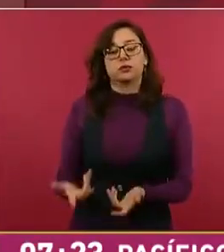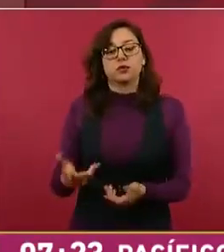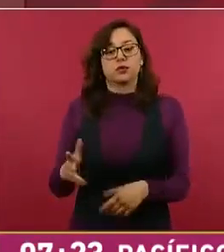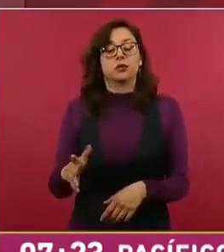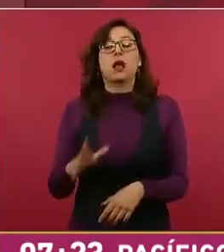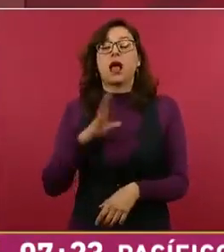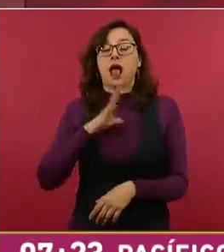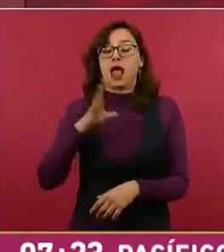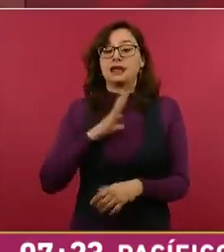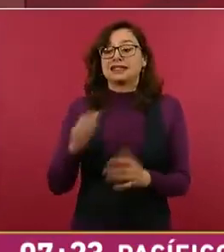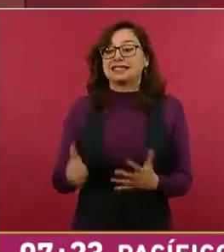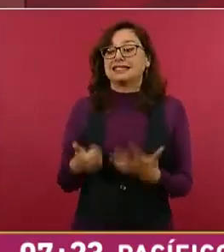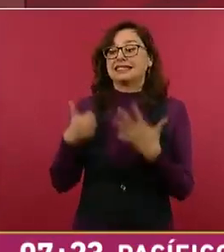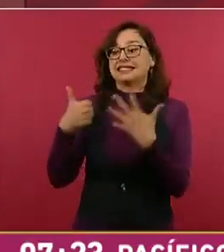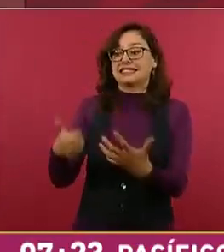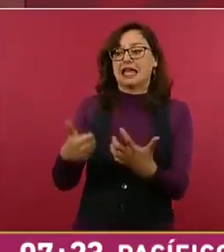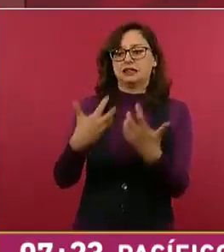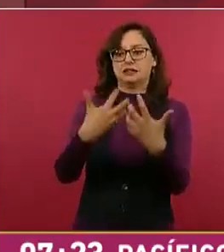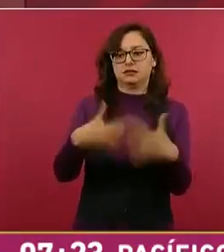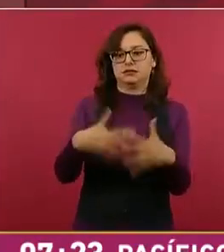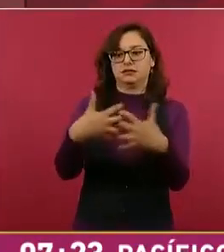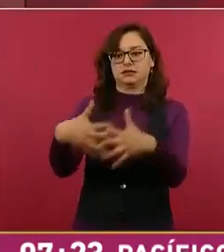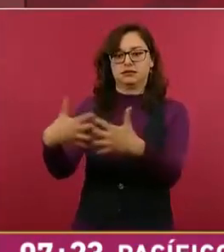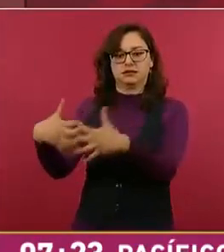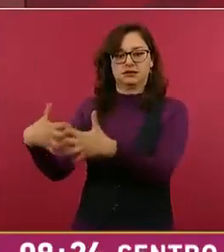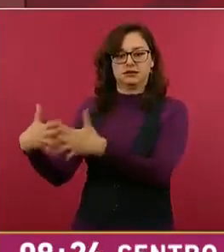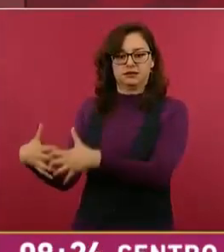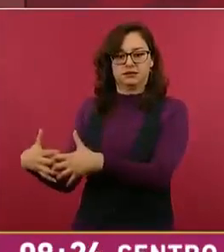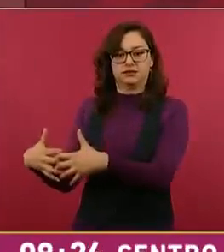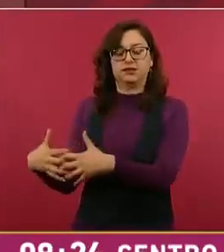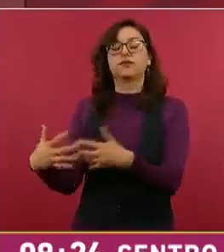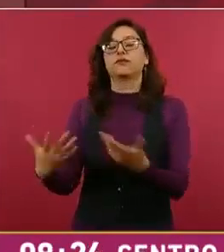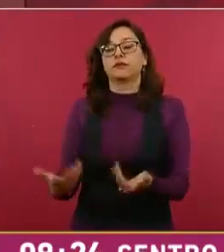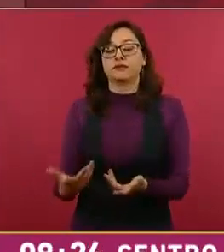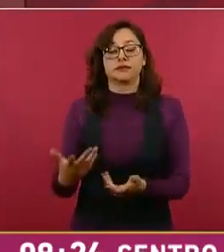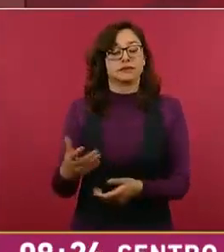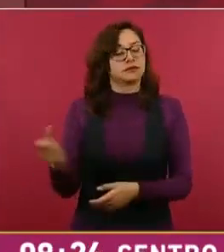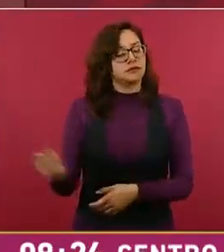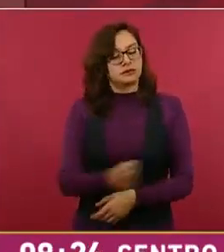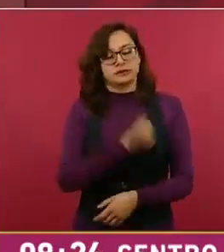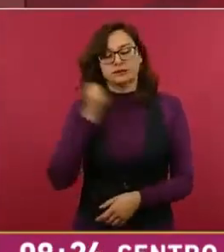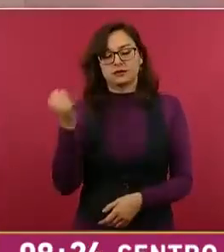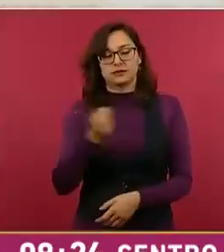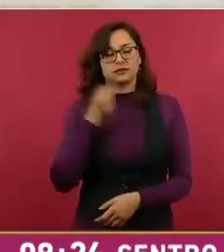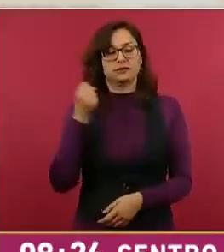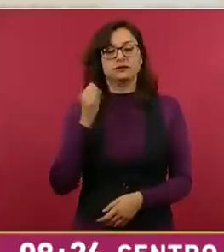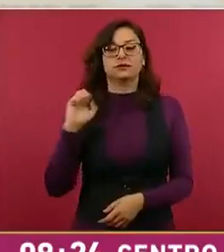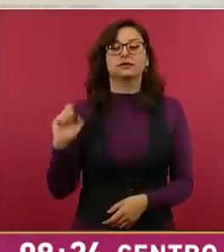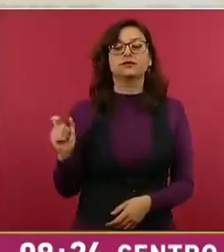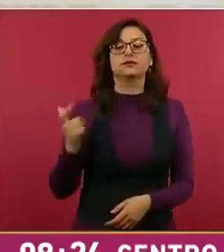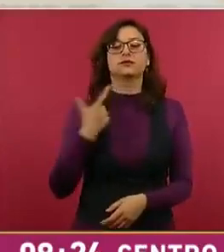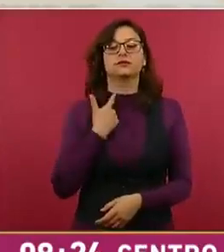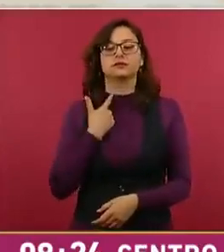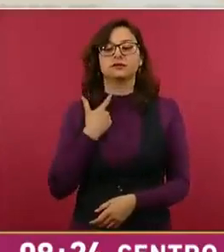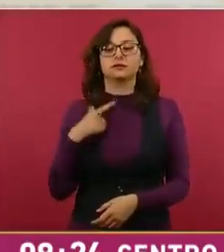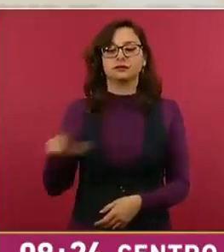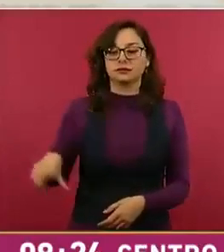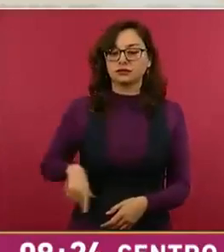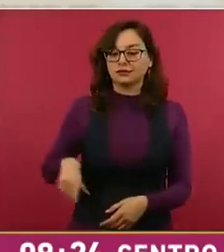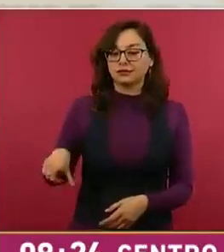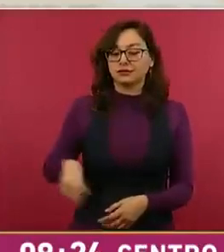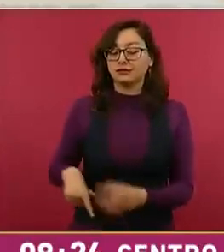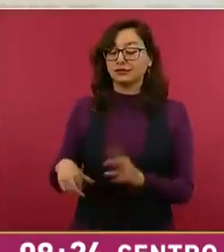de venderlas, aunque en algunos casos vendieron